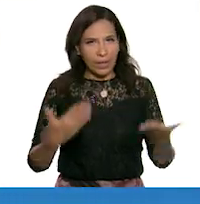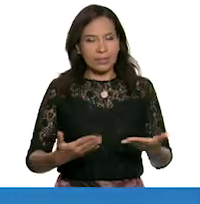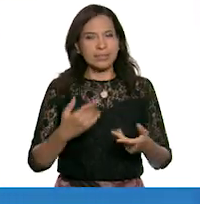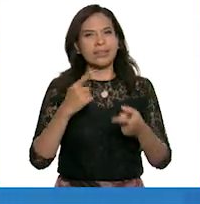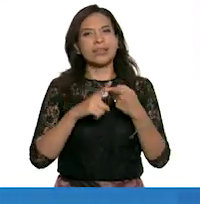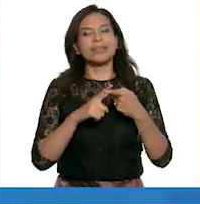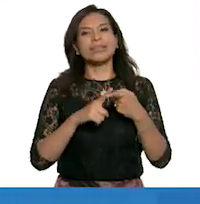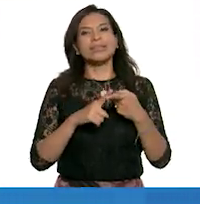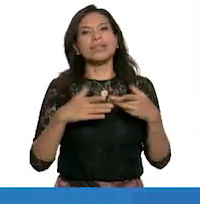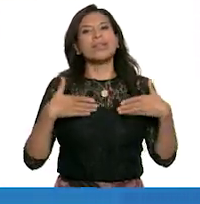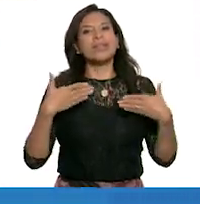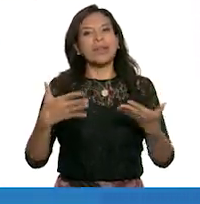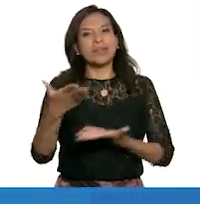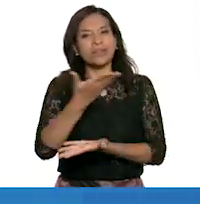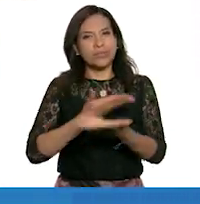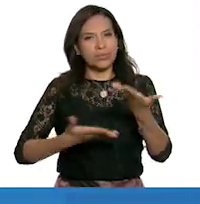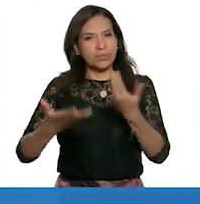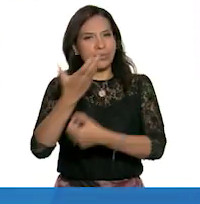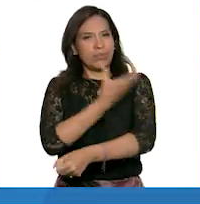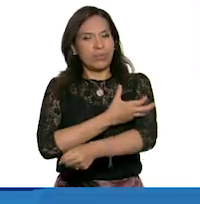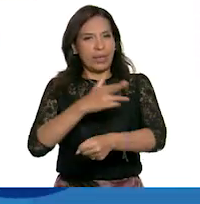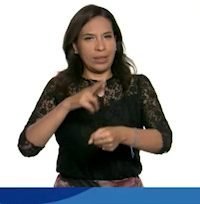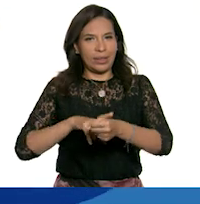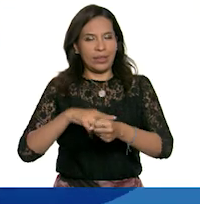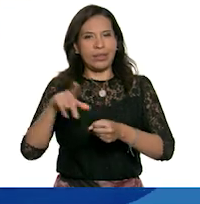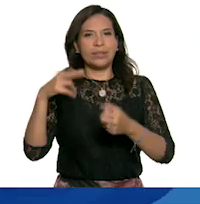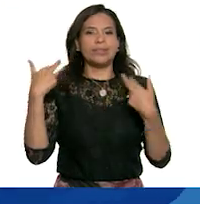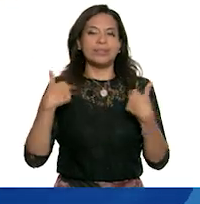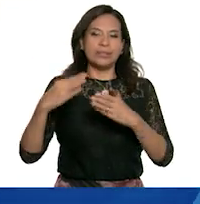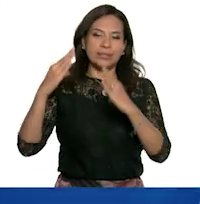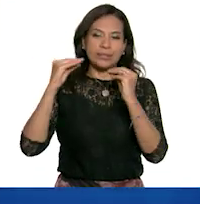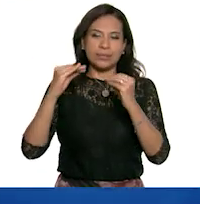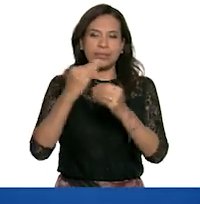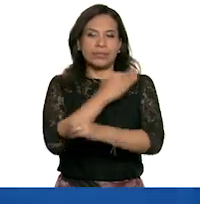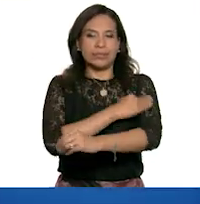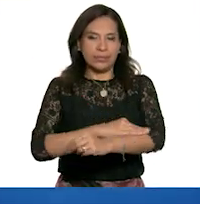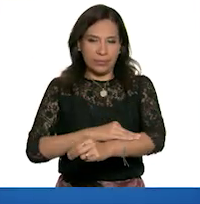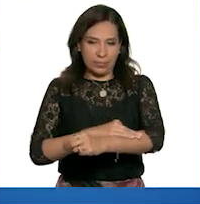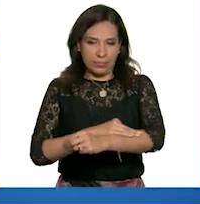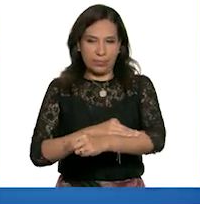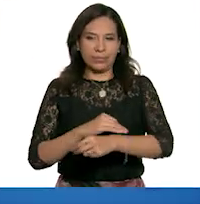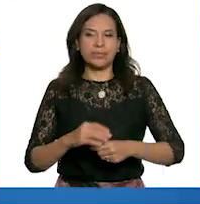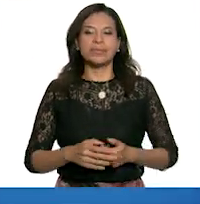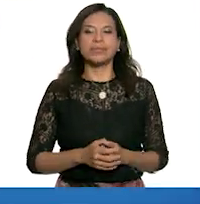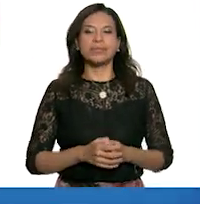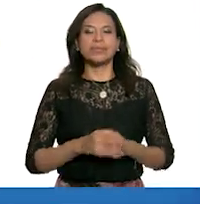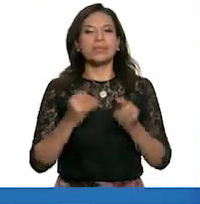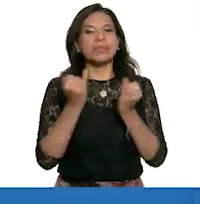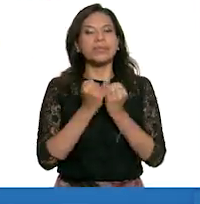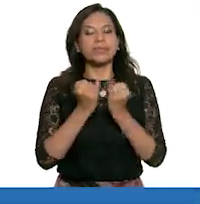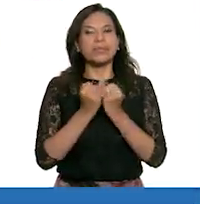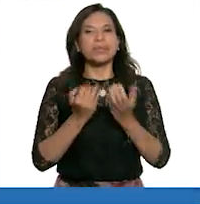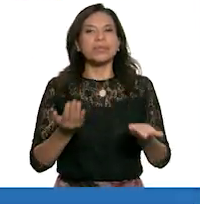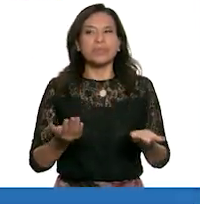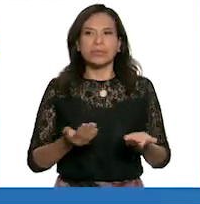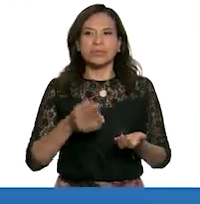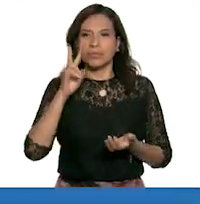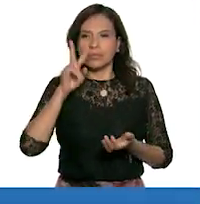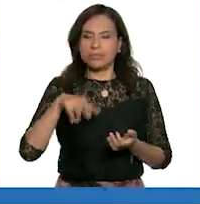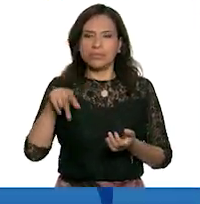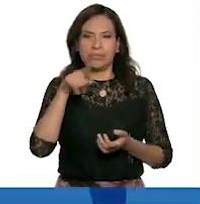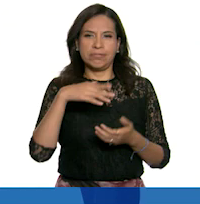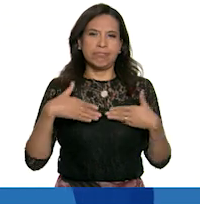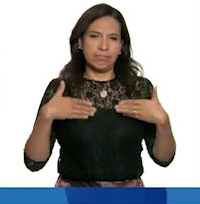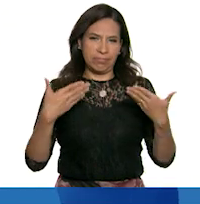confiando en mis compañeras, en mis coaches, en mi familia. Y, pues, sí, eso de la